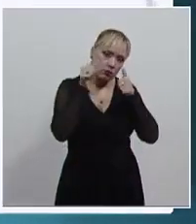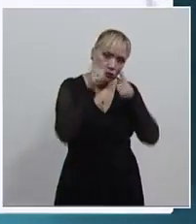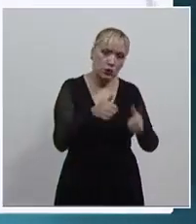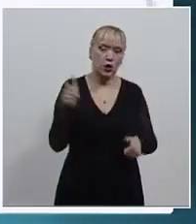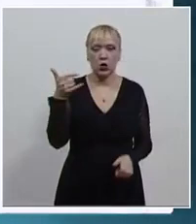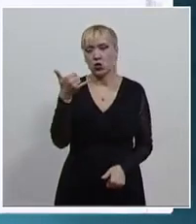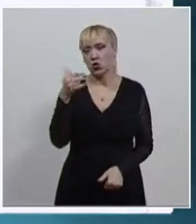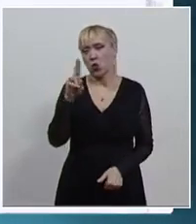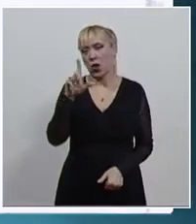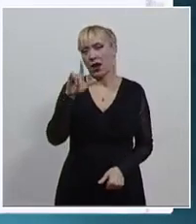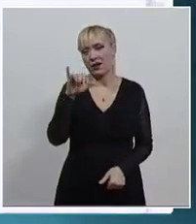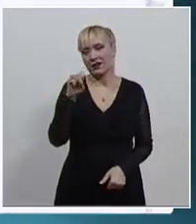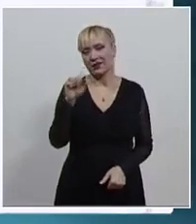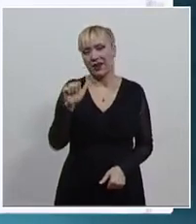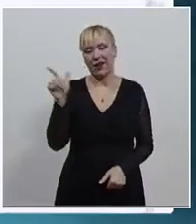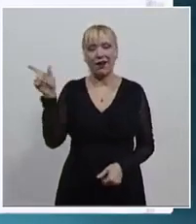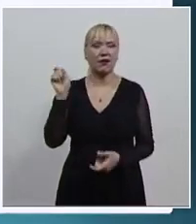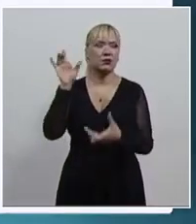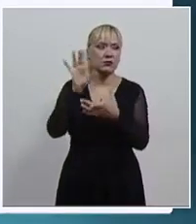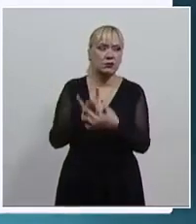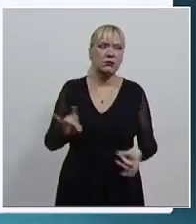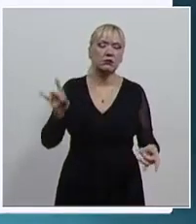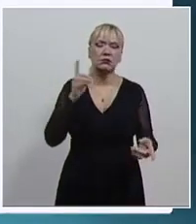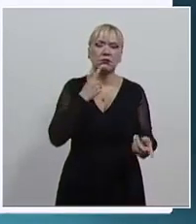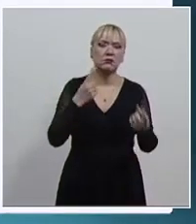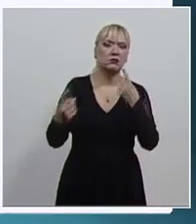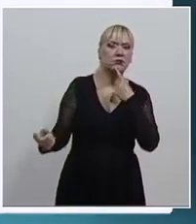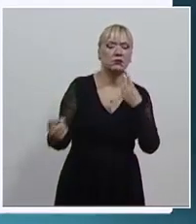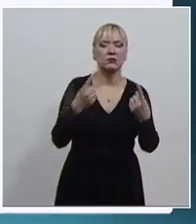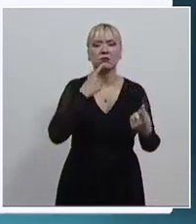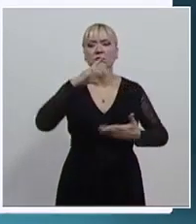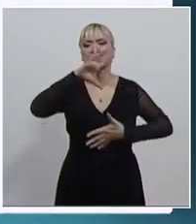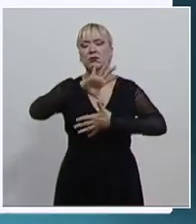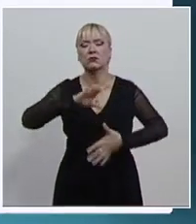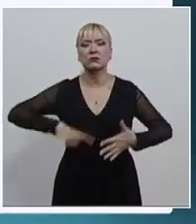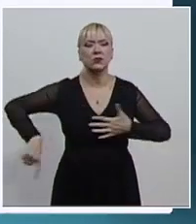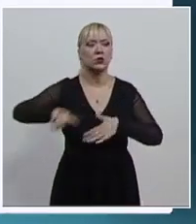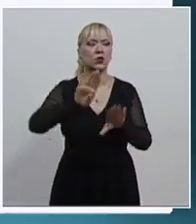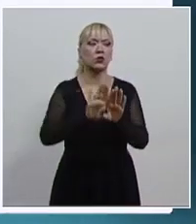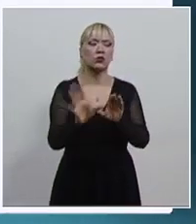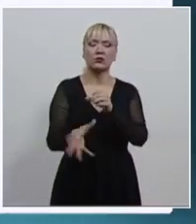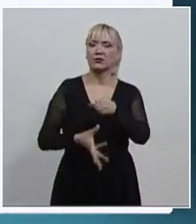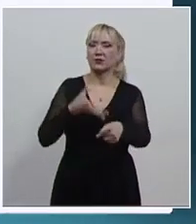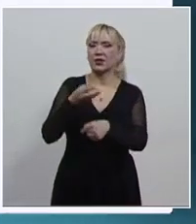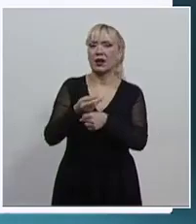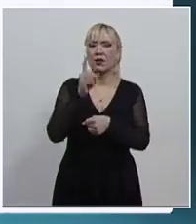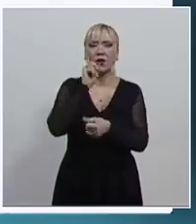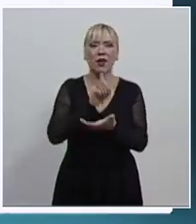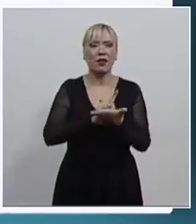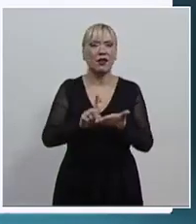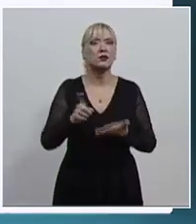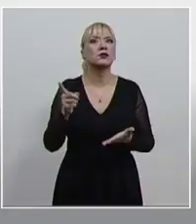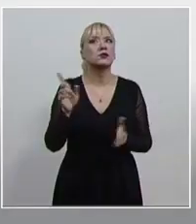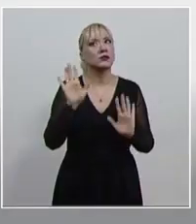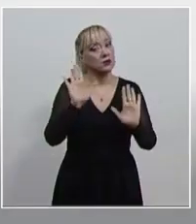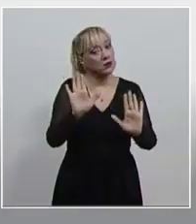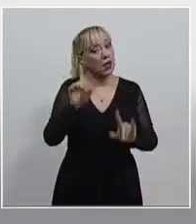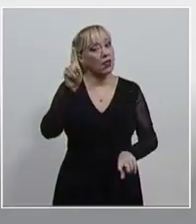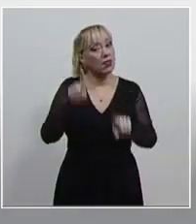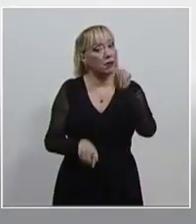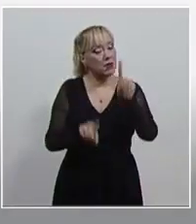al participar en los diálogos con el sistema interamericano. Explicó que la reparación a los derechos de las mujeres depende de varios factores,